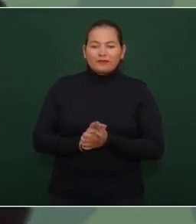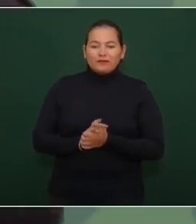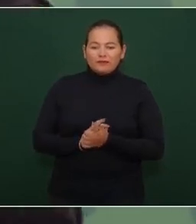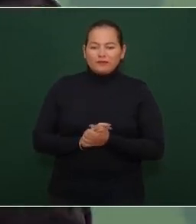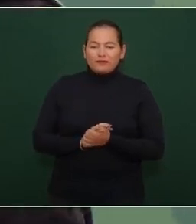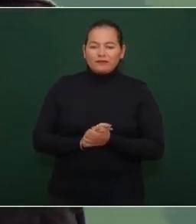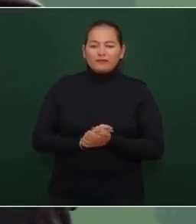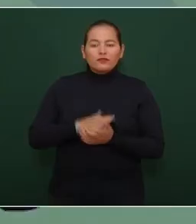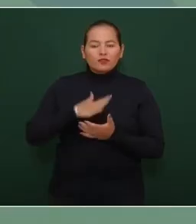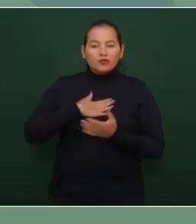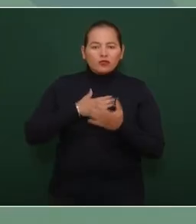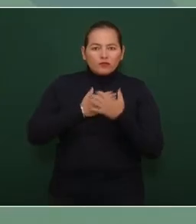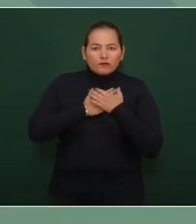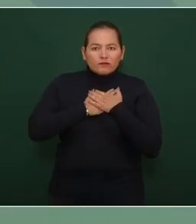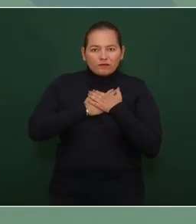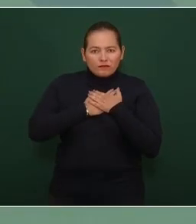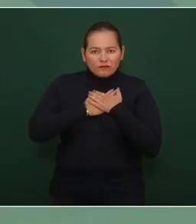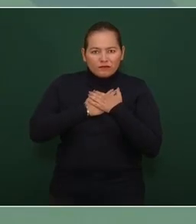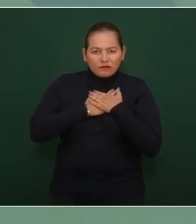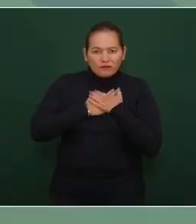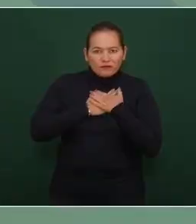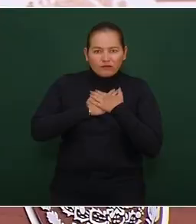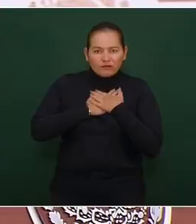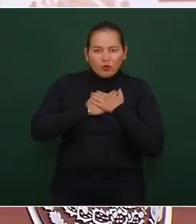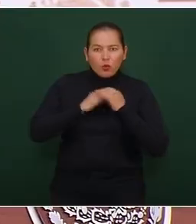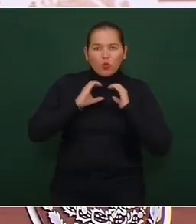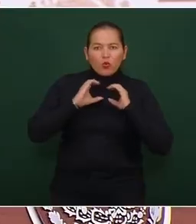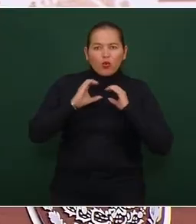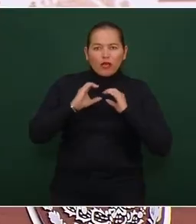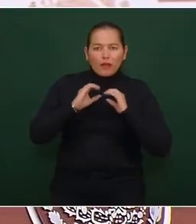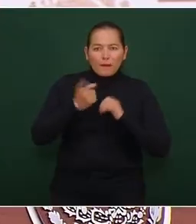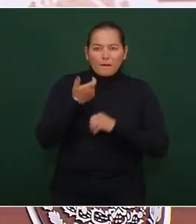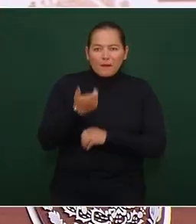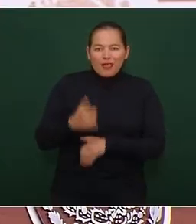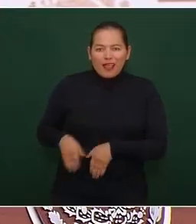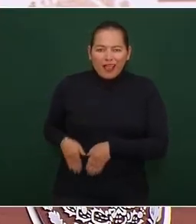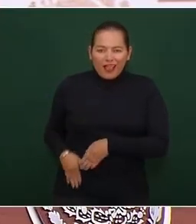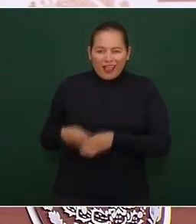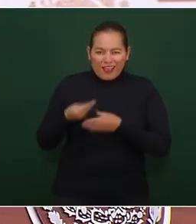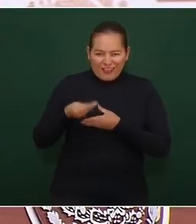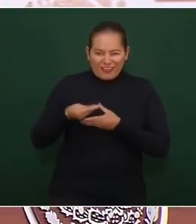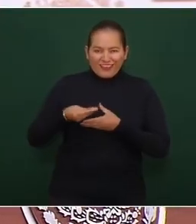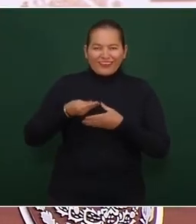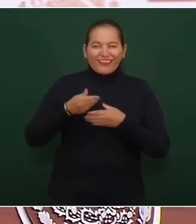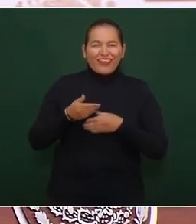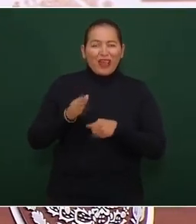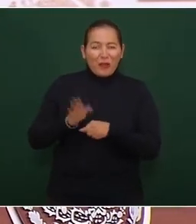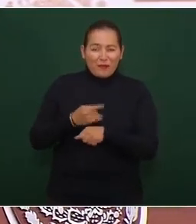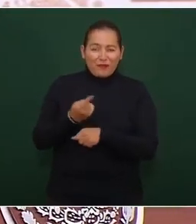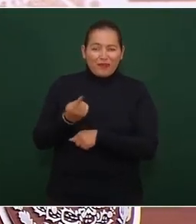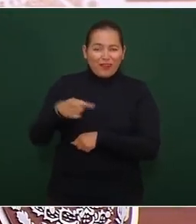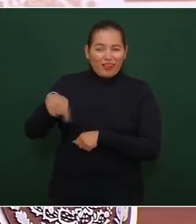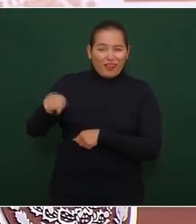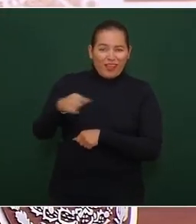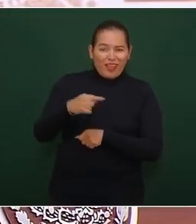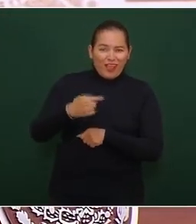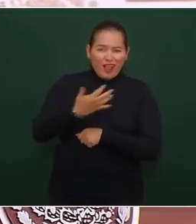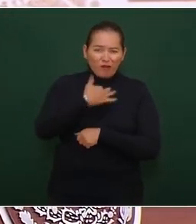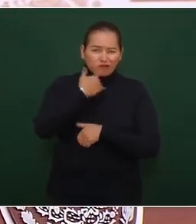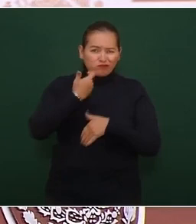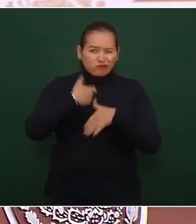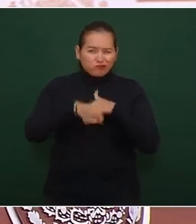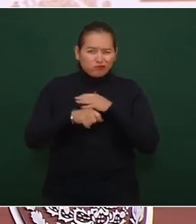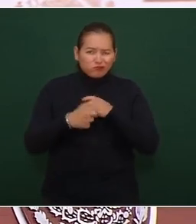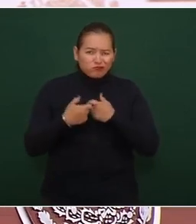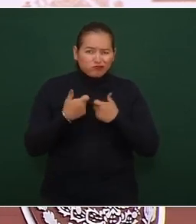hice así cuidando mi cartera porque son muy corruptos